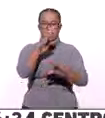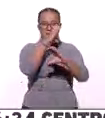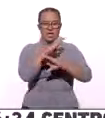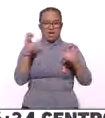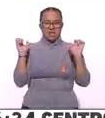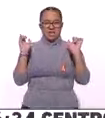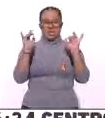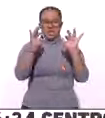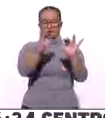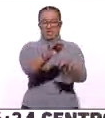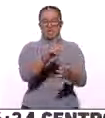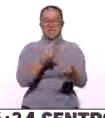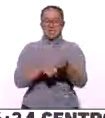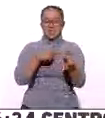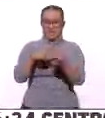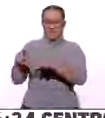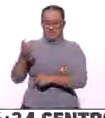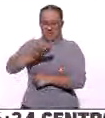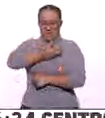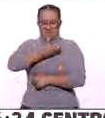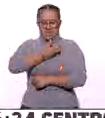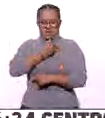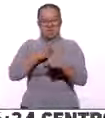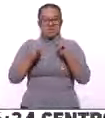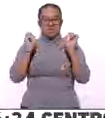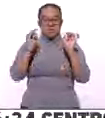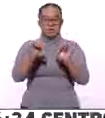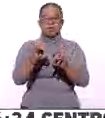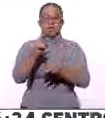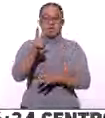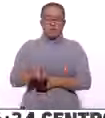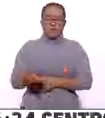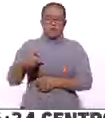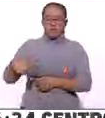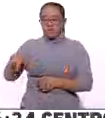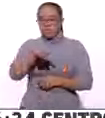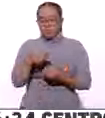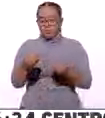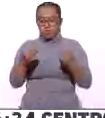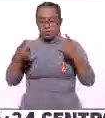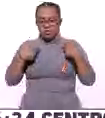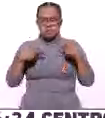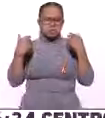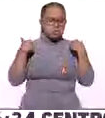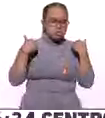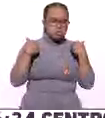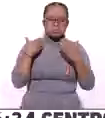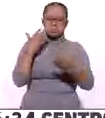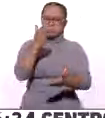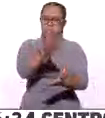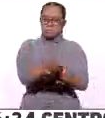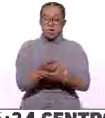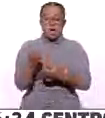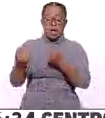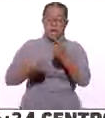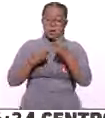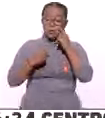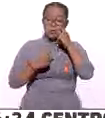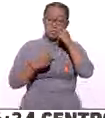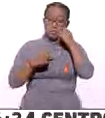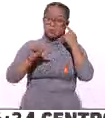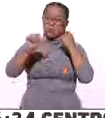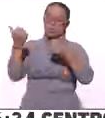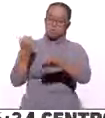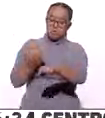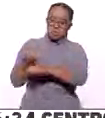masivos que se han realizado en el centro histórico y que sin duda traen la atención de muchos paseantes, hay personas que vienen incluso de otras